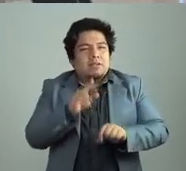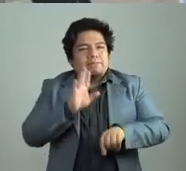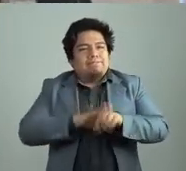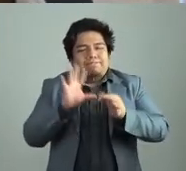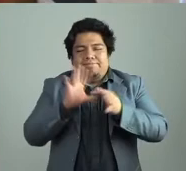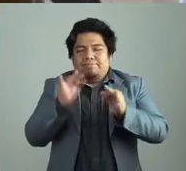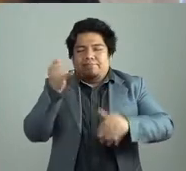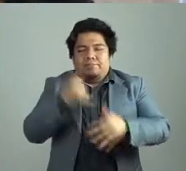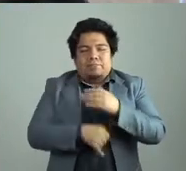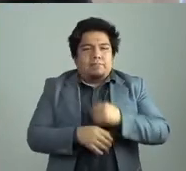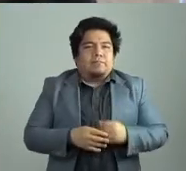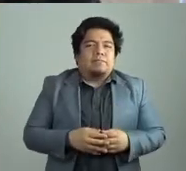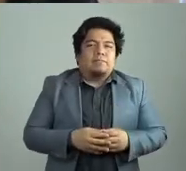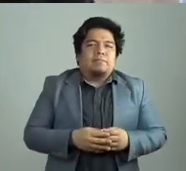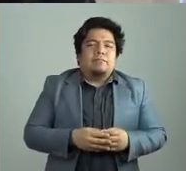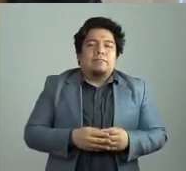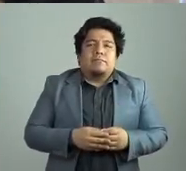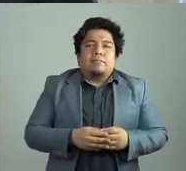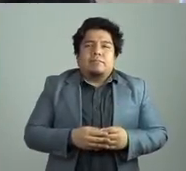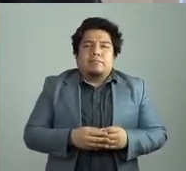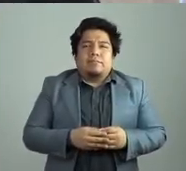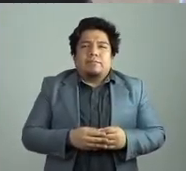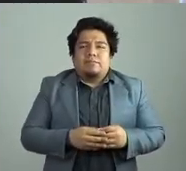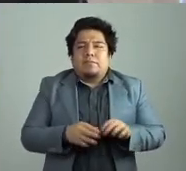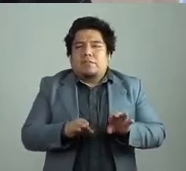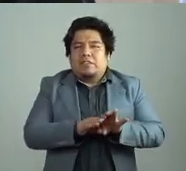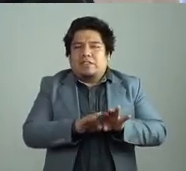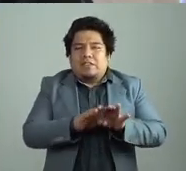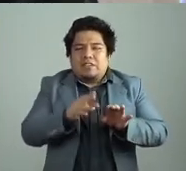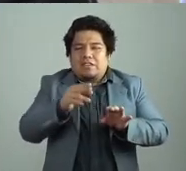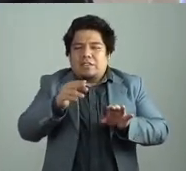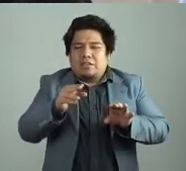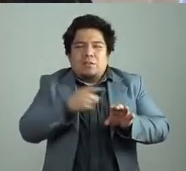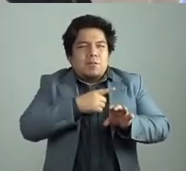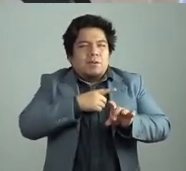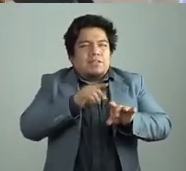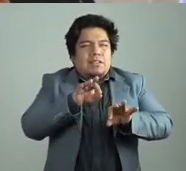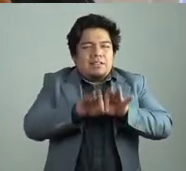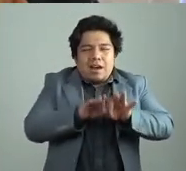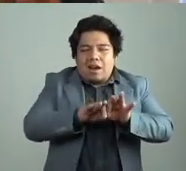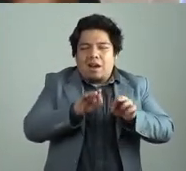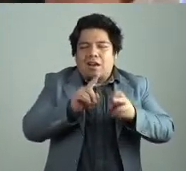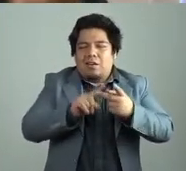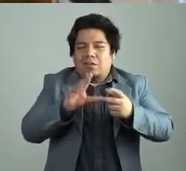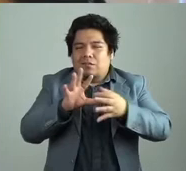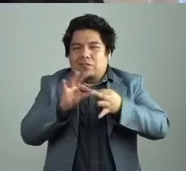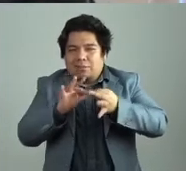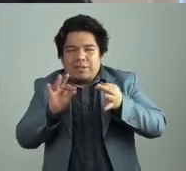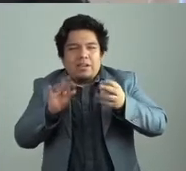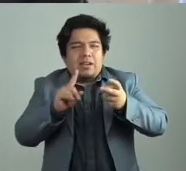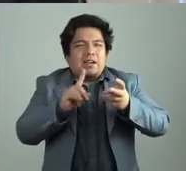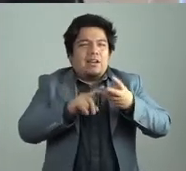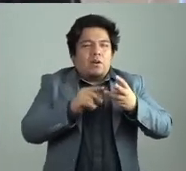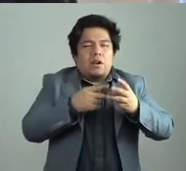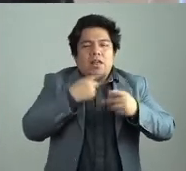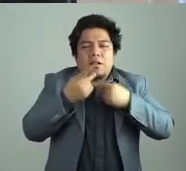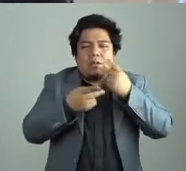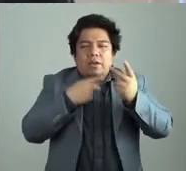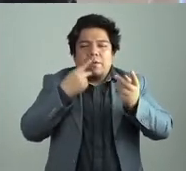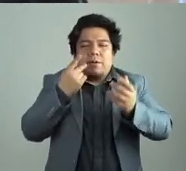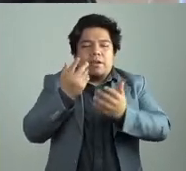difuminado, cosas que se dice sin decir, etcétera. Silencios, ¿no? Que yo quiero que el lector